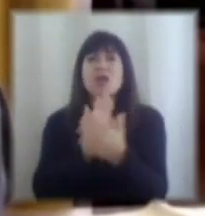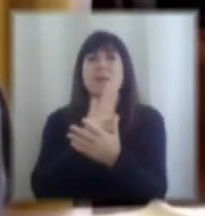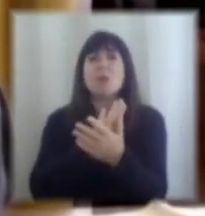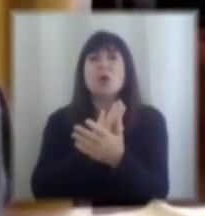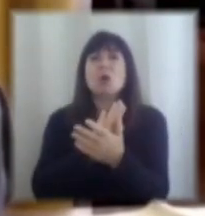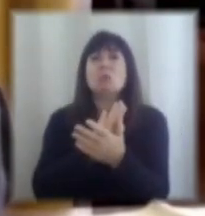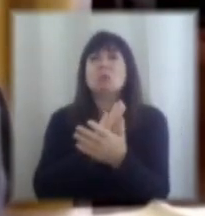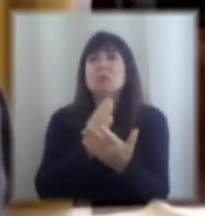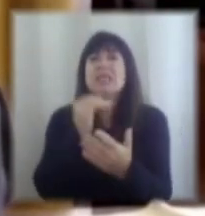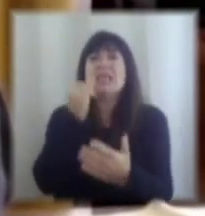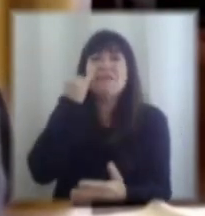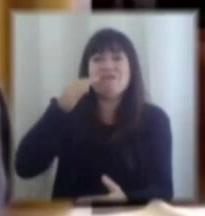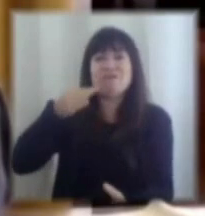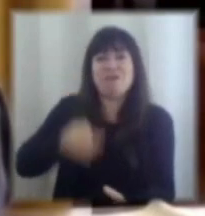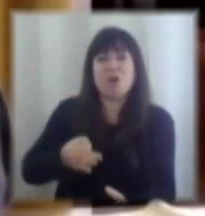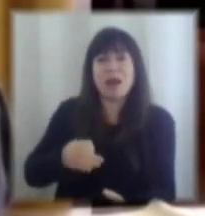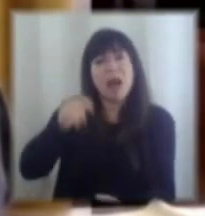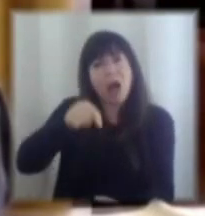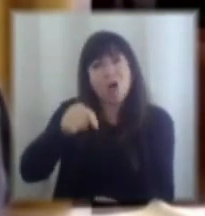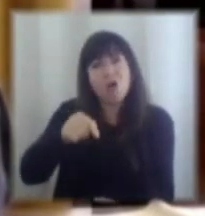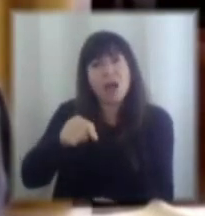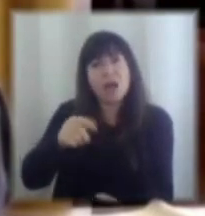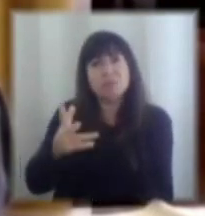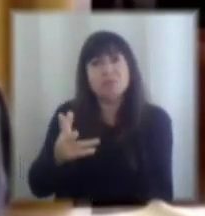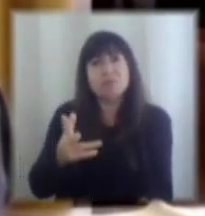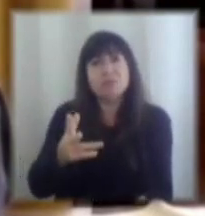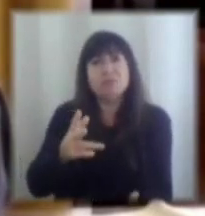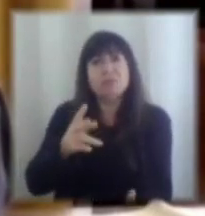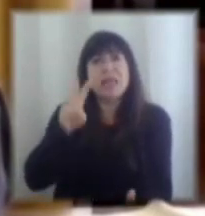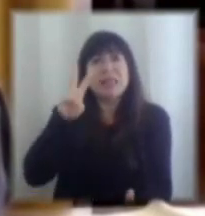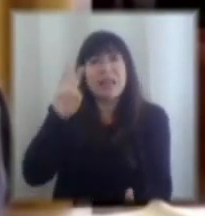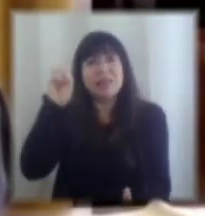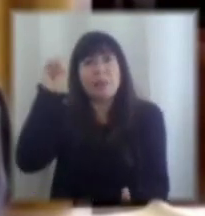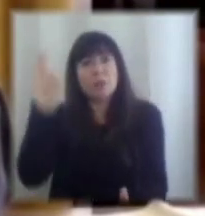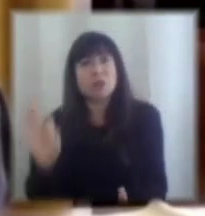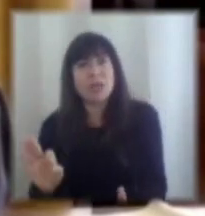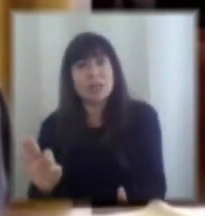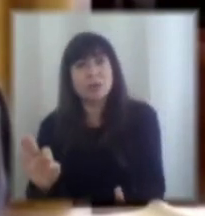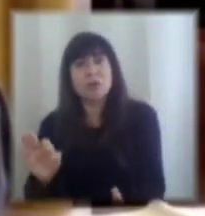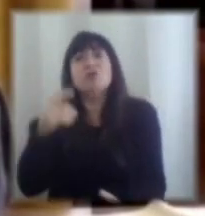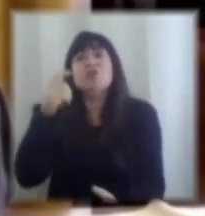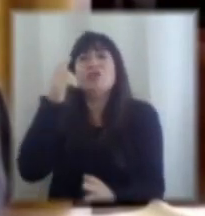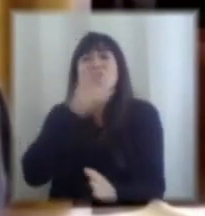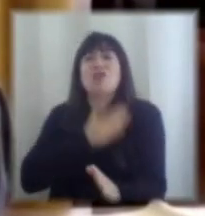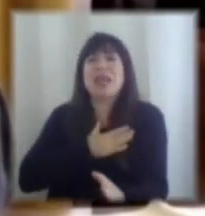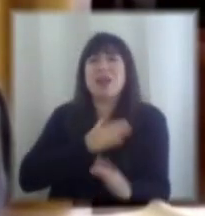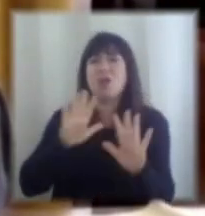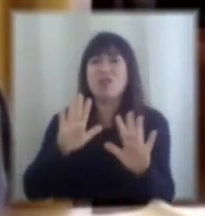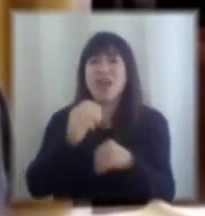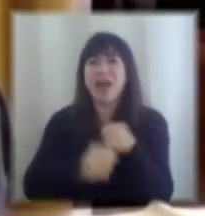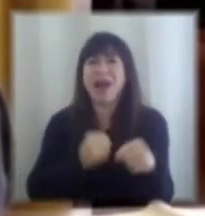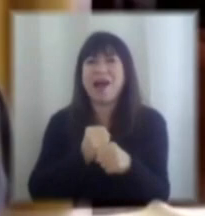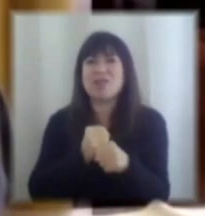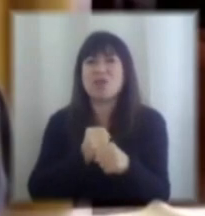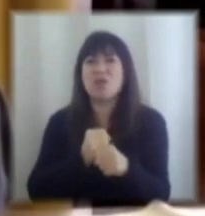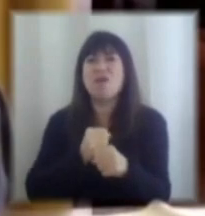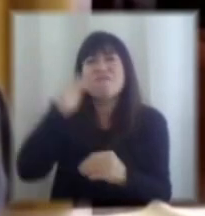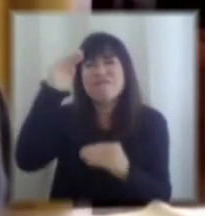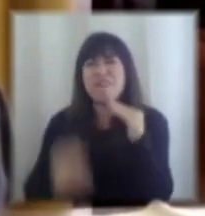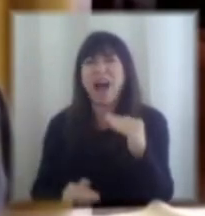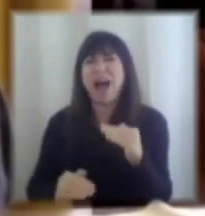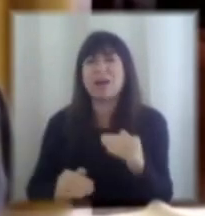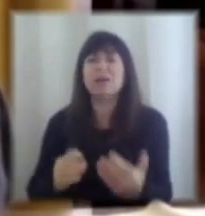es que digamos sabes que al 2025 va a ser 20% y al 2030 la quiero llevar a 10% y pongamos unas metas exigentes y